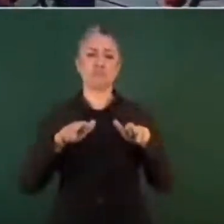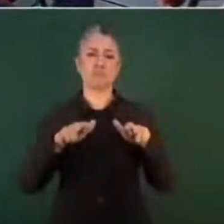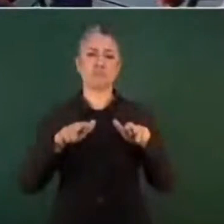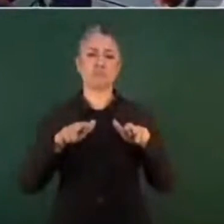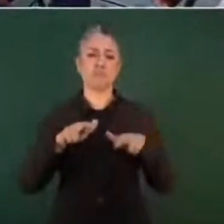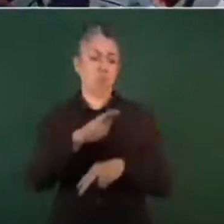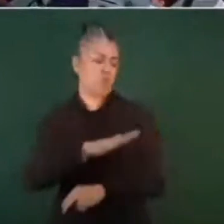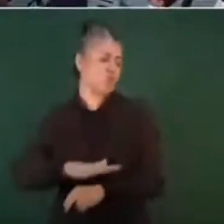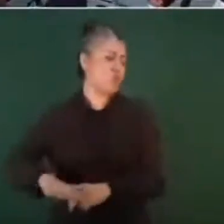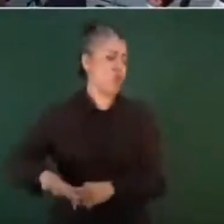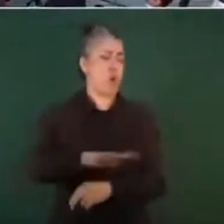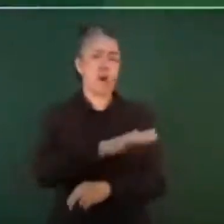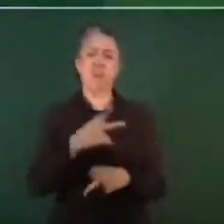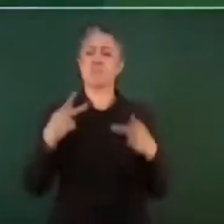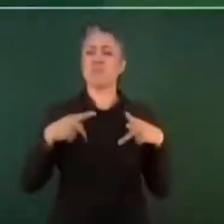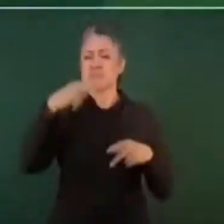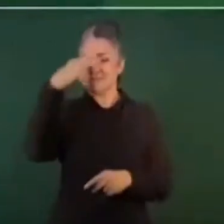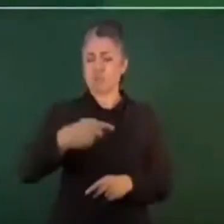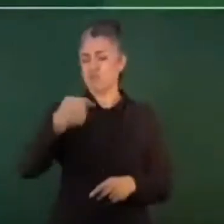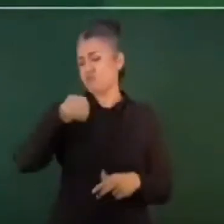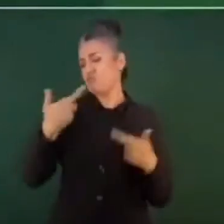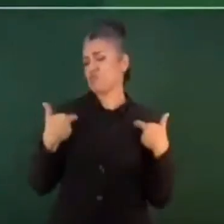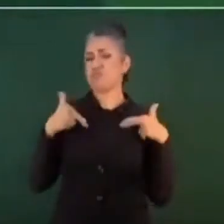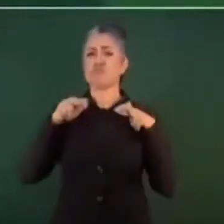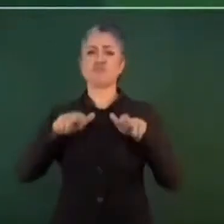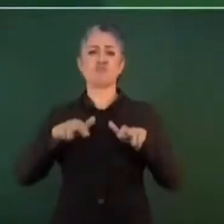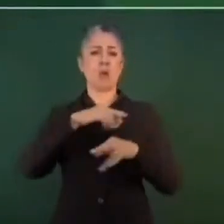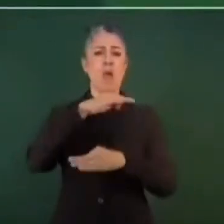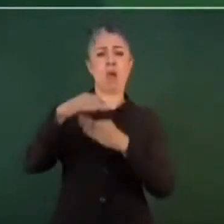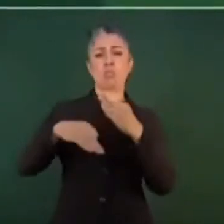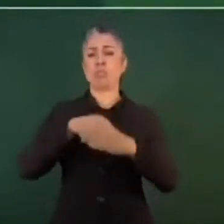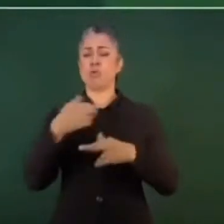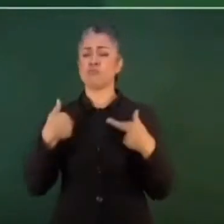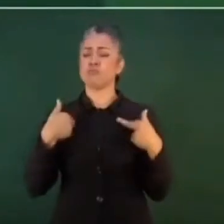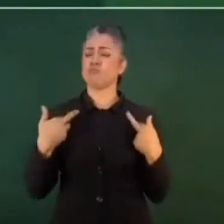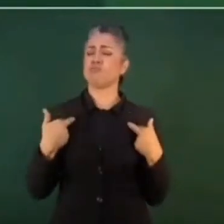ya hablan en representación del pueblo